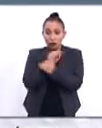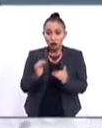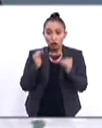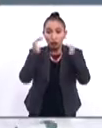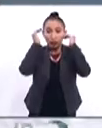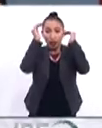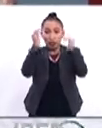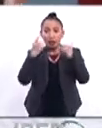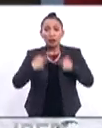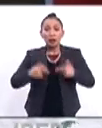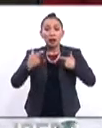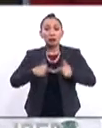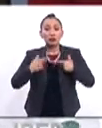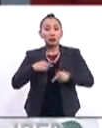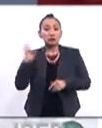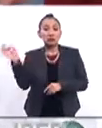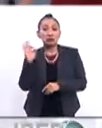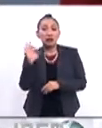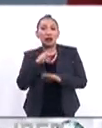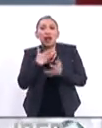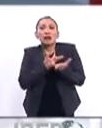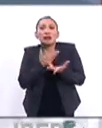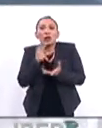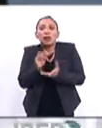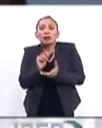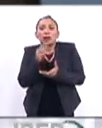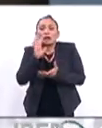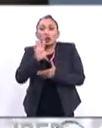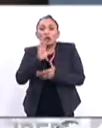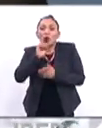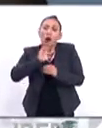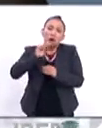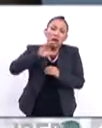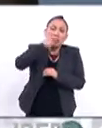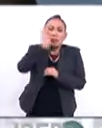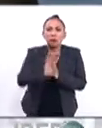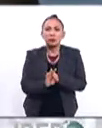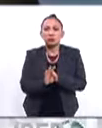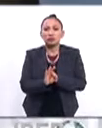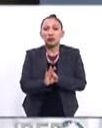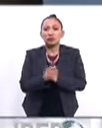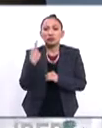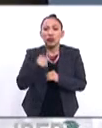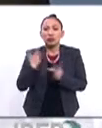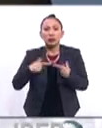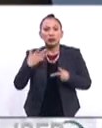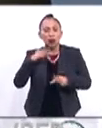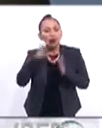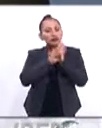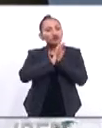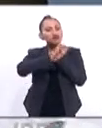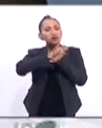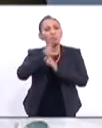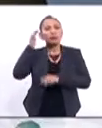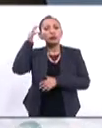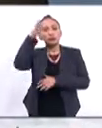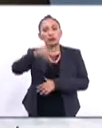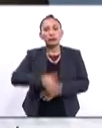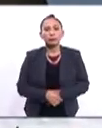son los que formarán probablemente 85 a 90% de los formadores del mundo del futuro.